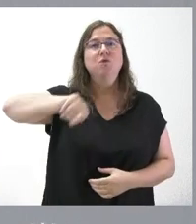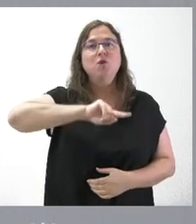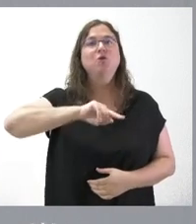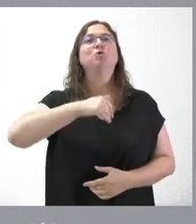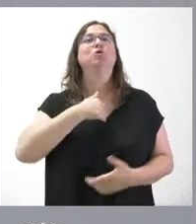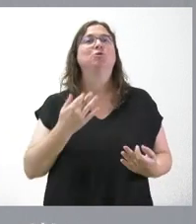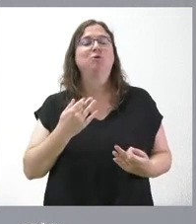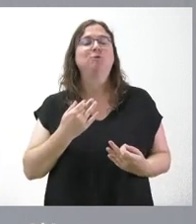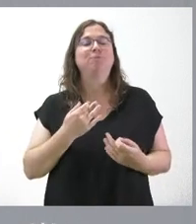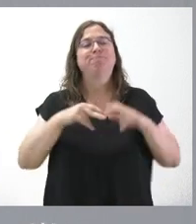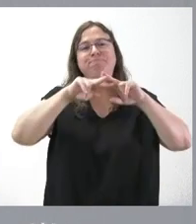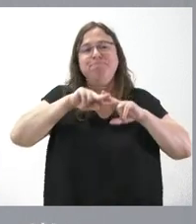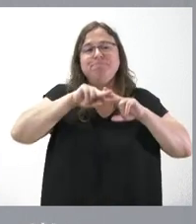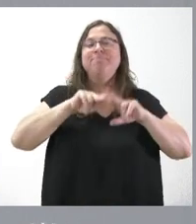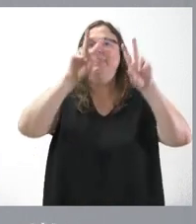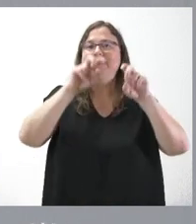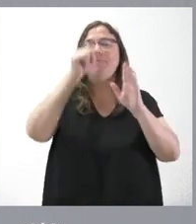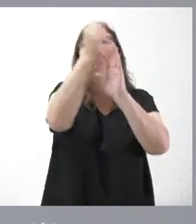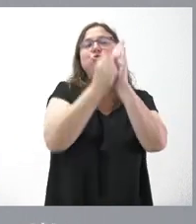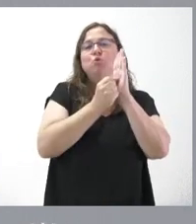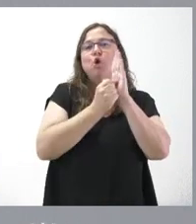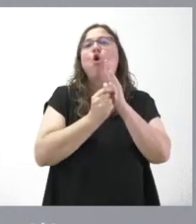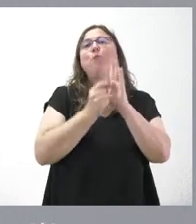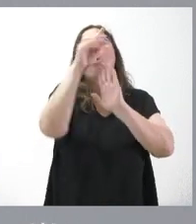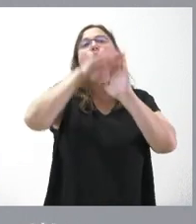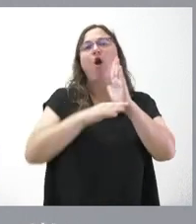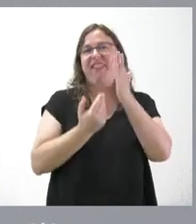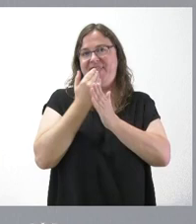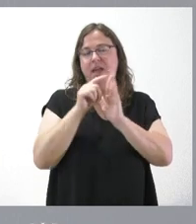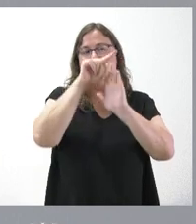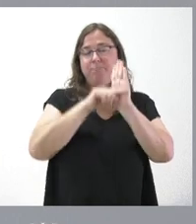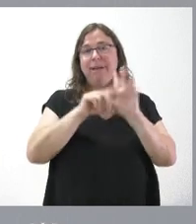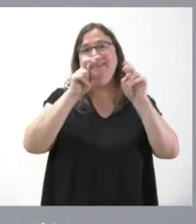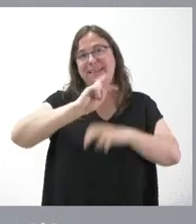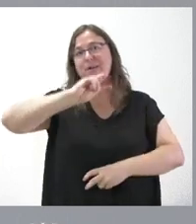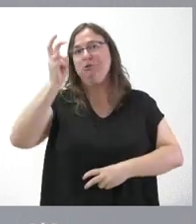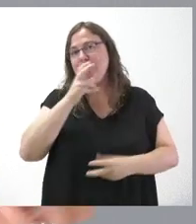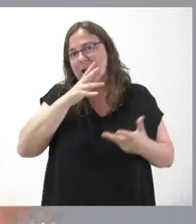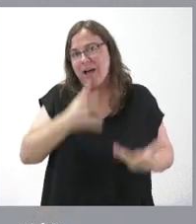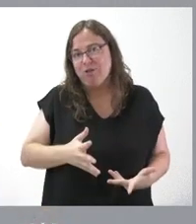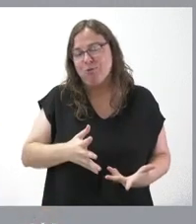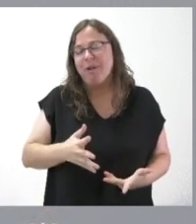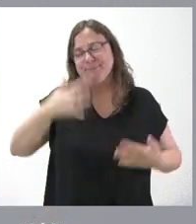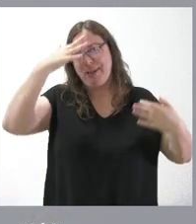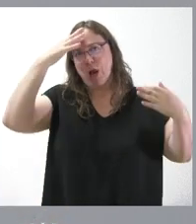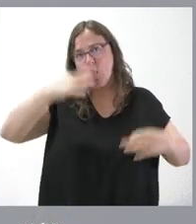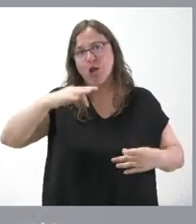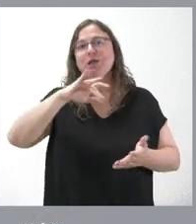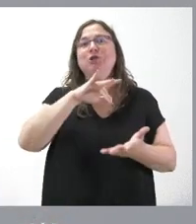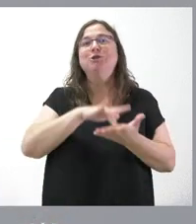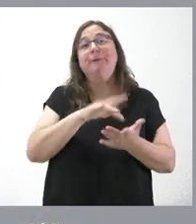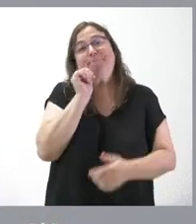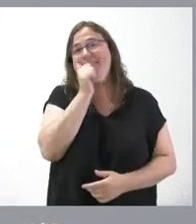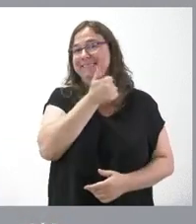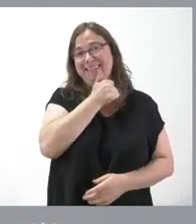temas que figuran en el orden del día. Hay otra serie de cuestiones de actualidad. Naturalmente, yo estoy sometido a lo que es el secreto